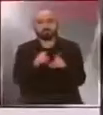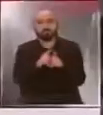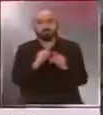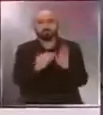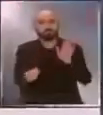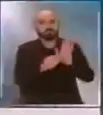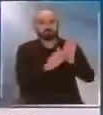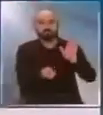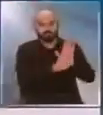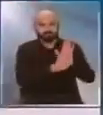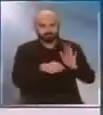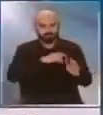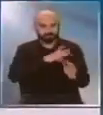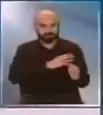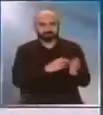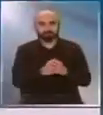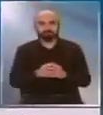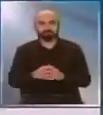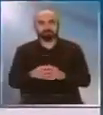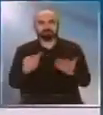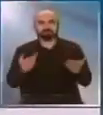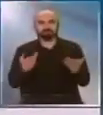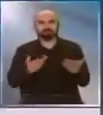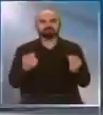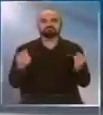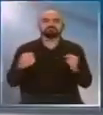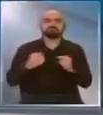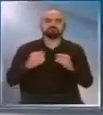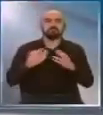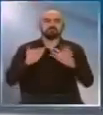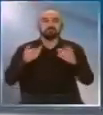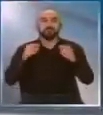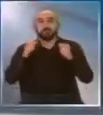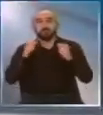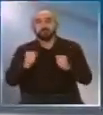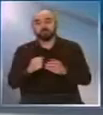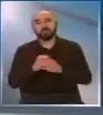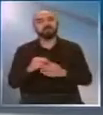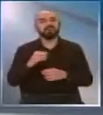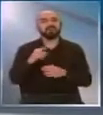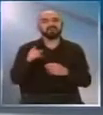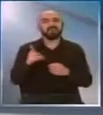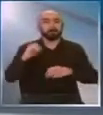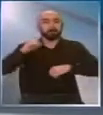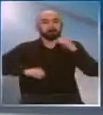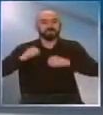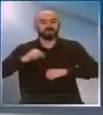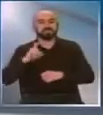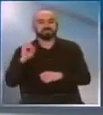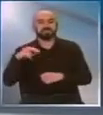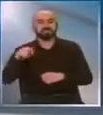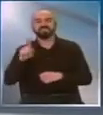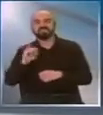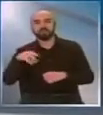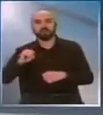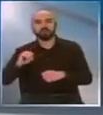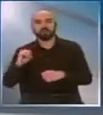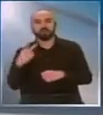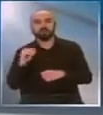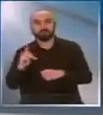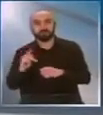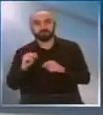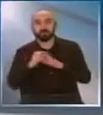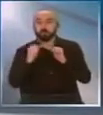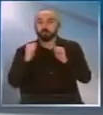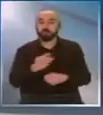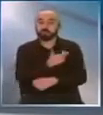para Chile. Tengo la información de que podría, si no va, quizás tener un adelanto en la producción de las vacunas, pero no es algo